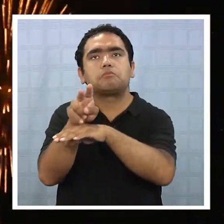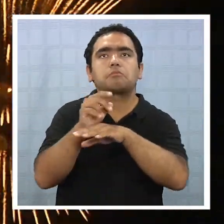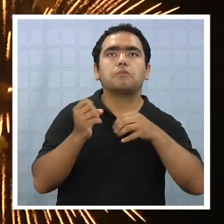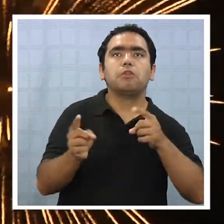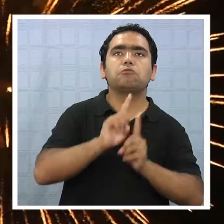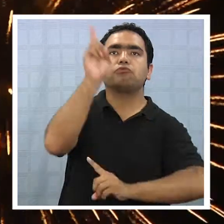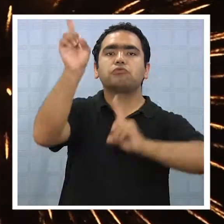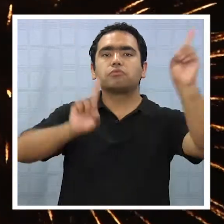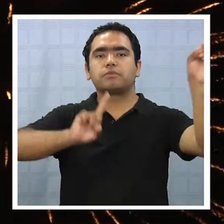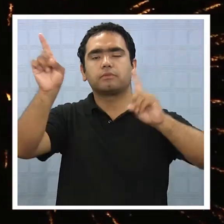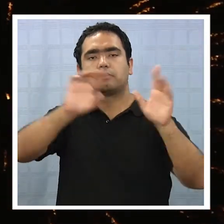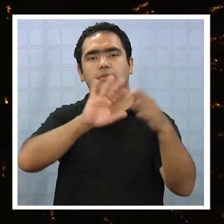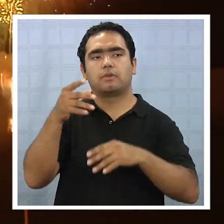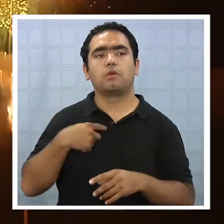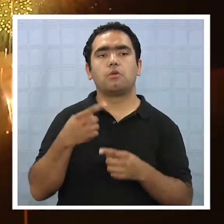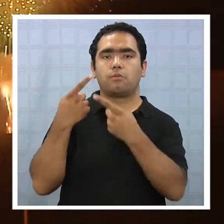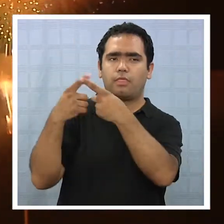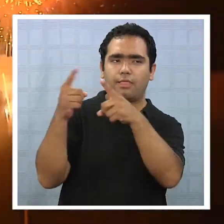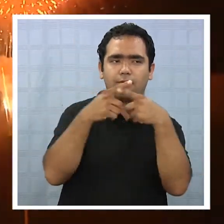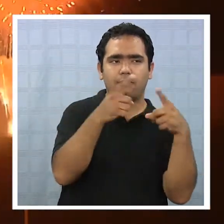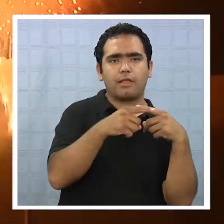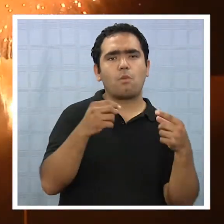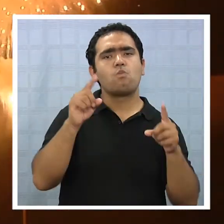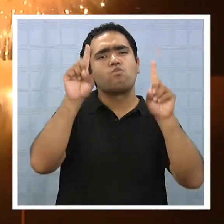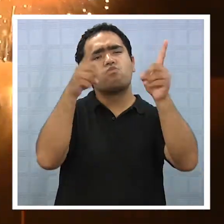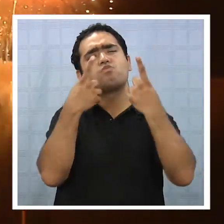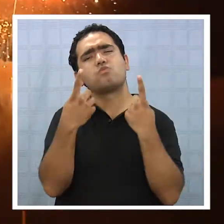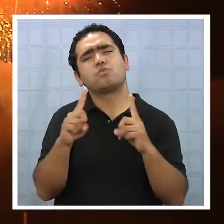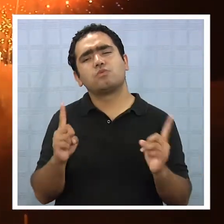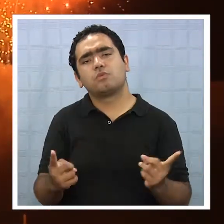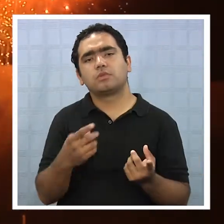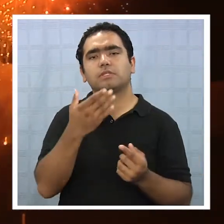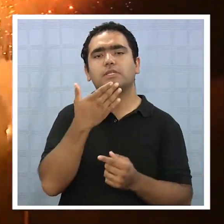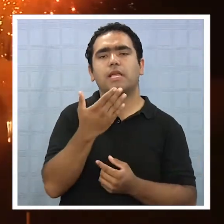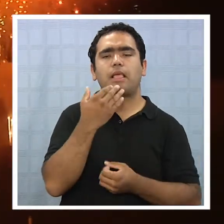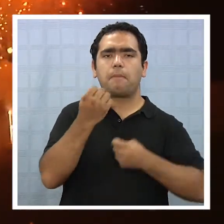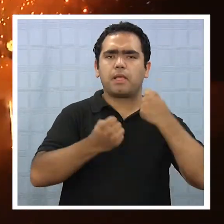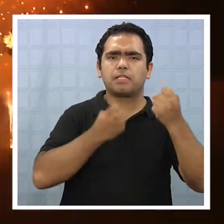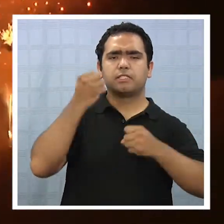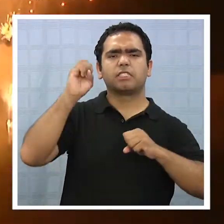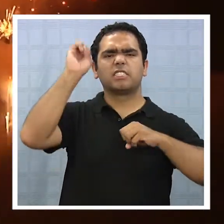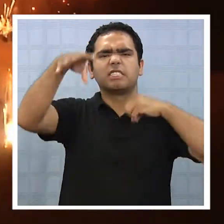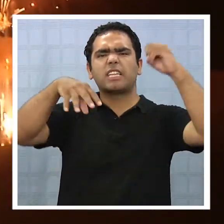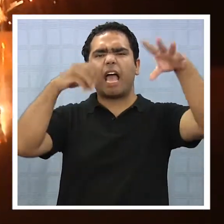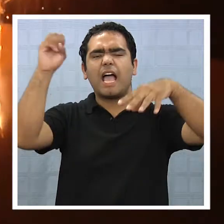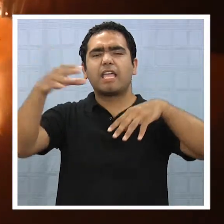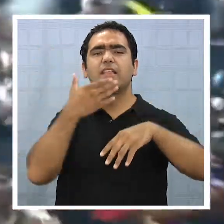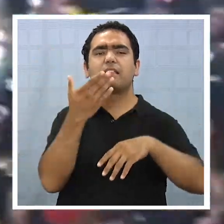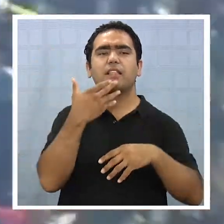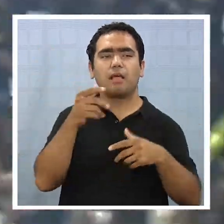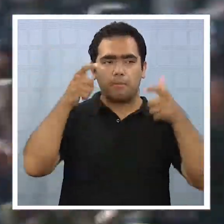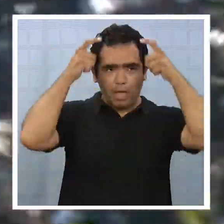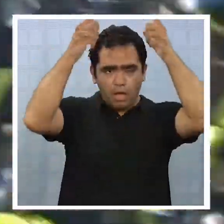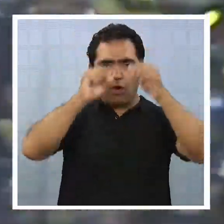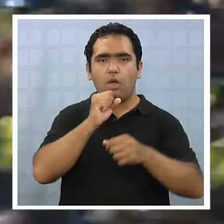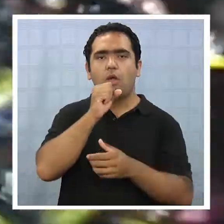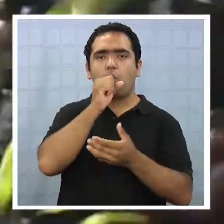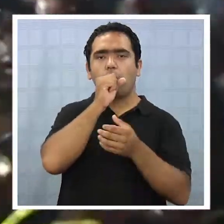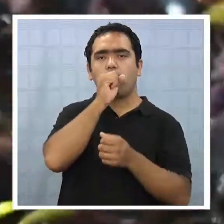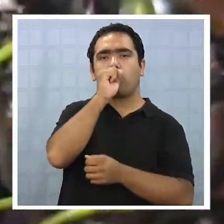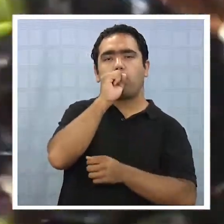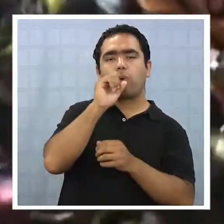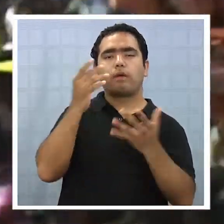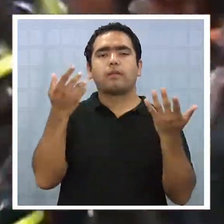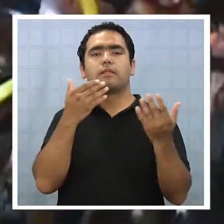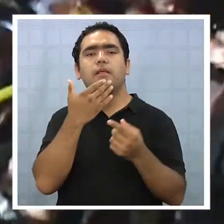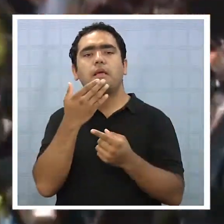Variados panoramas locales, con ofertas de música en vivo, DJs, trovas y cuecas, chaya y cotillón, para despedir un año y recibir el nuevo,